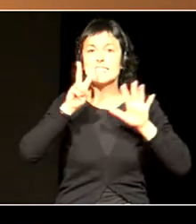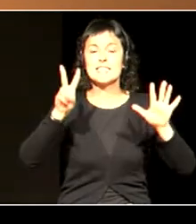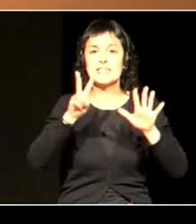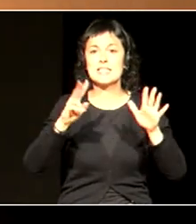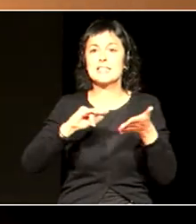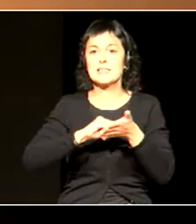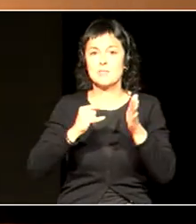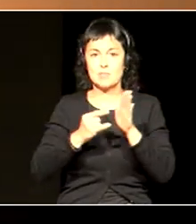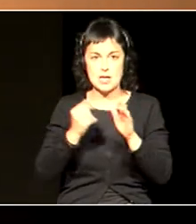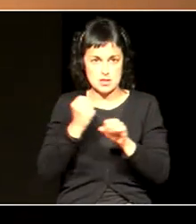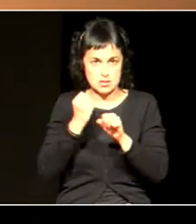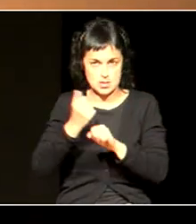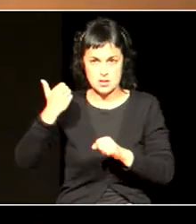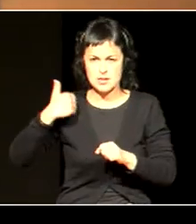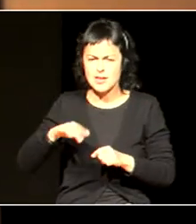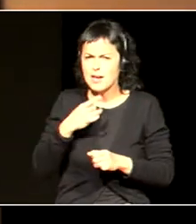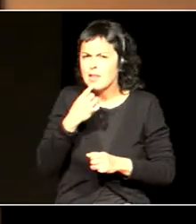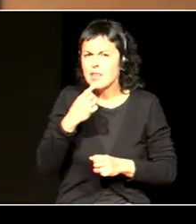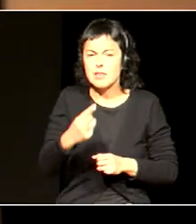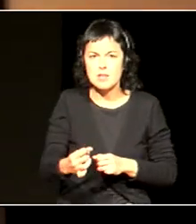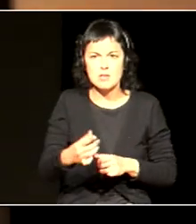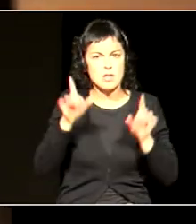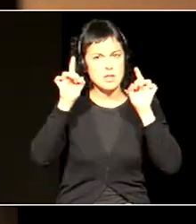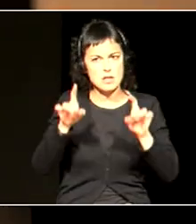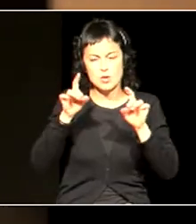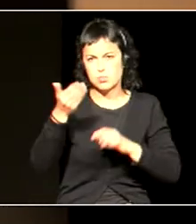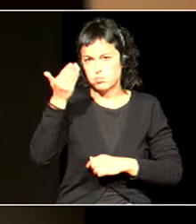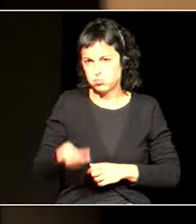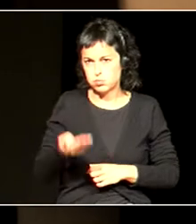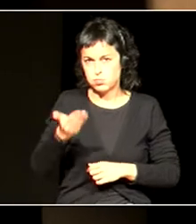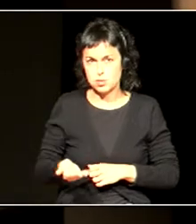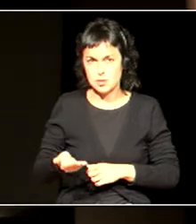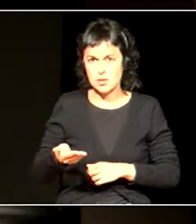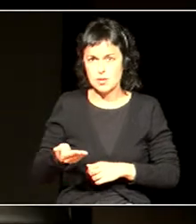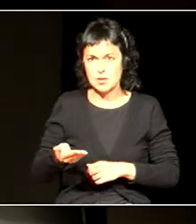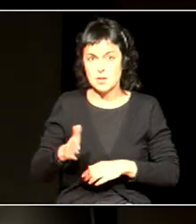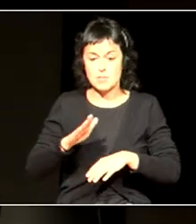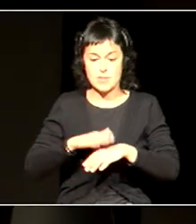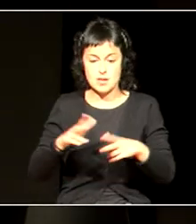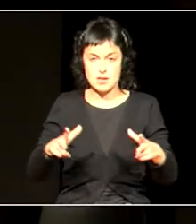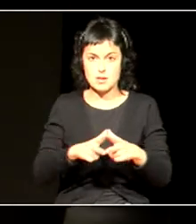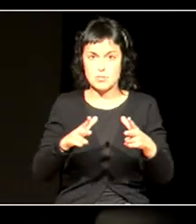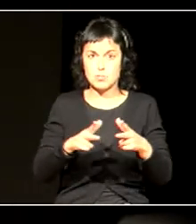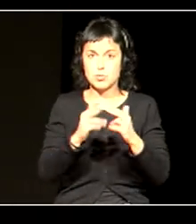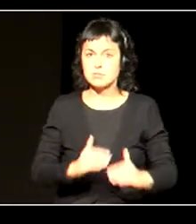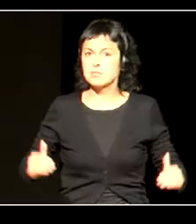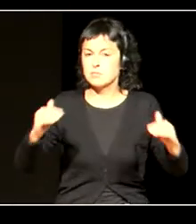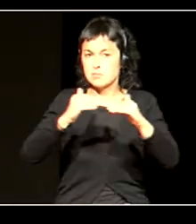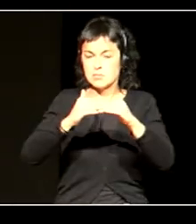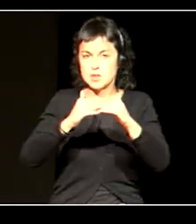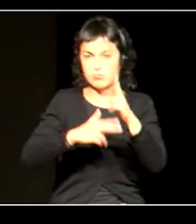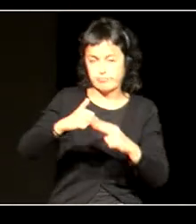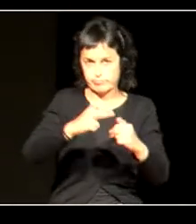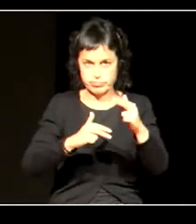aspi marratzen da, eskuntzak duen garrantzia berdintasunean onarritutako gizarte bat eraikitzeko. Eta